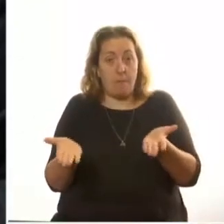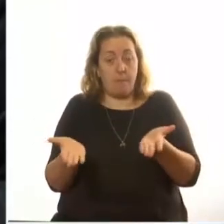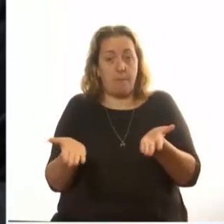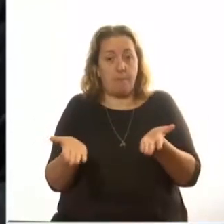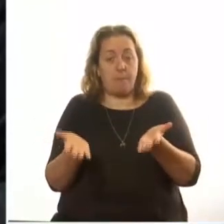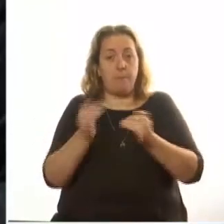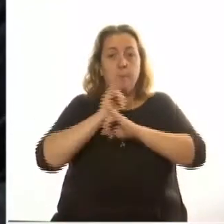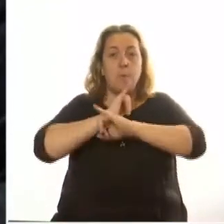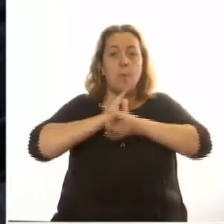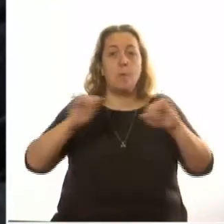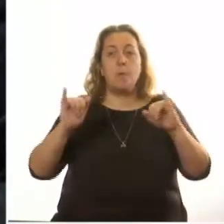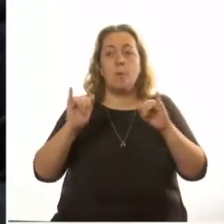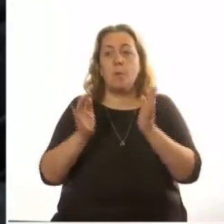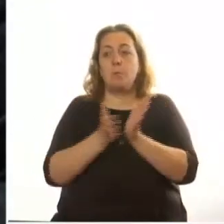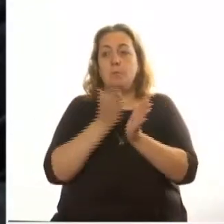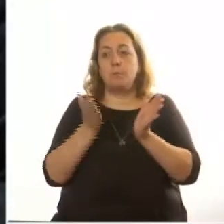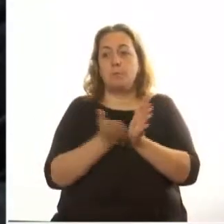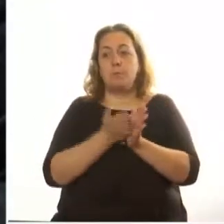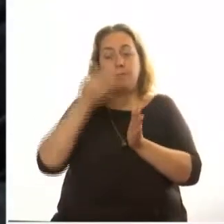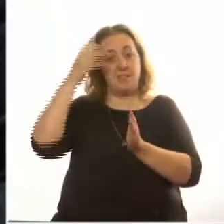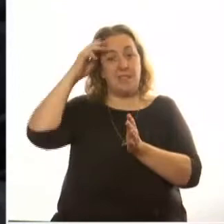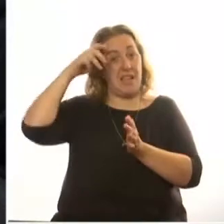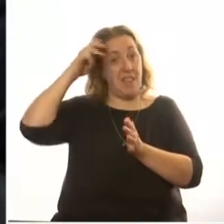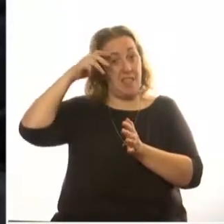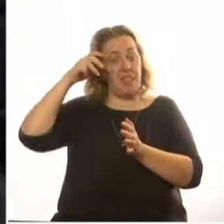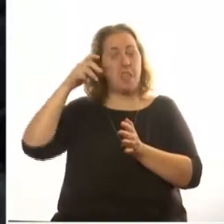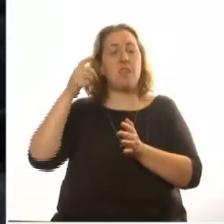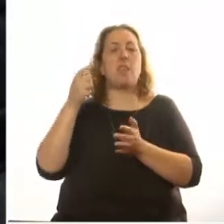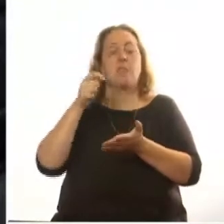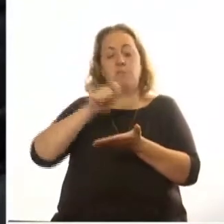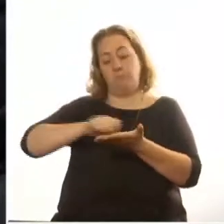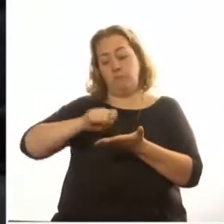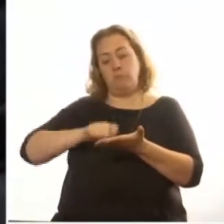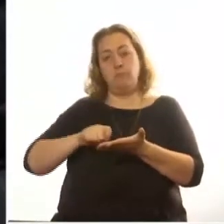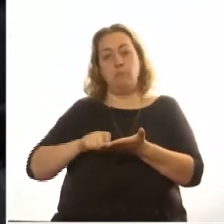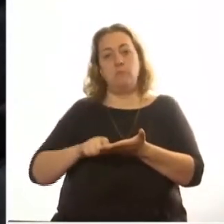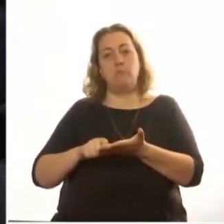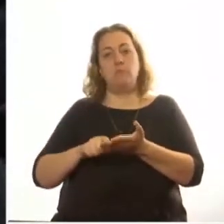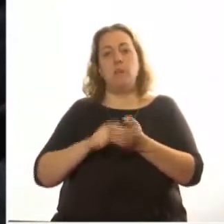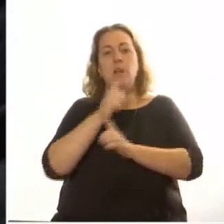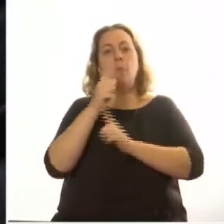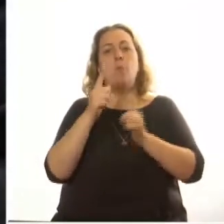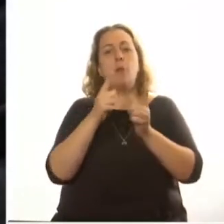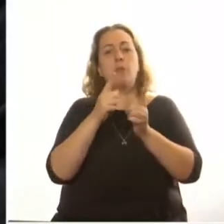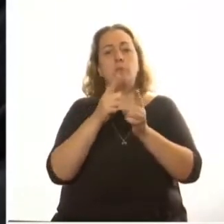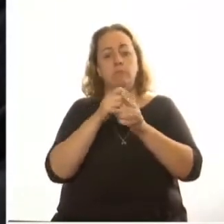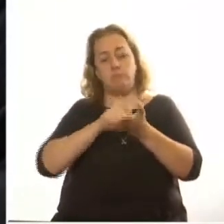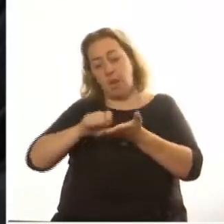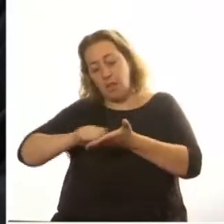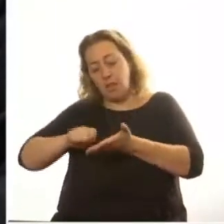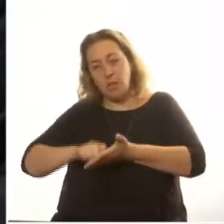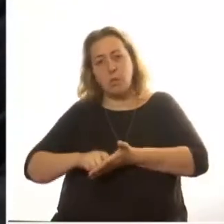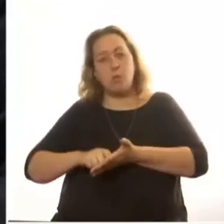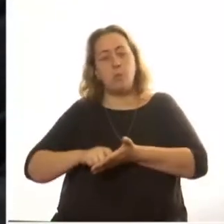publicado del doctor Julio María Sanguinetti que recopila una serie de artículos que el autor escribió